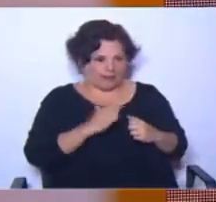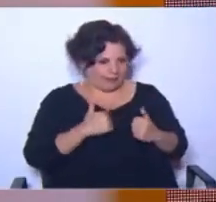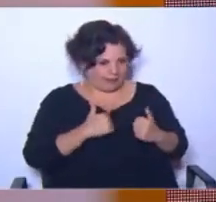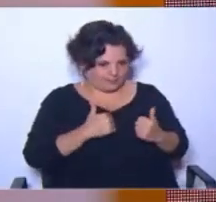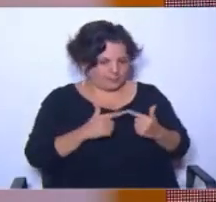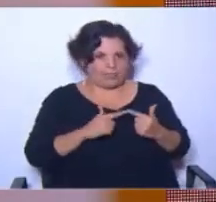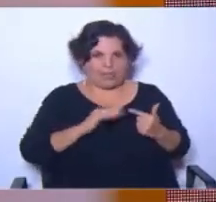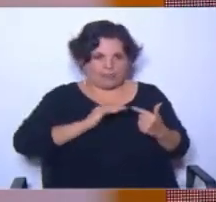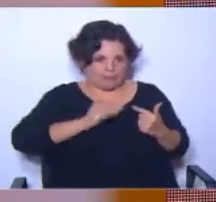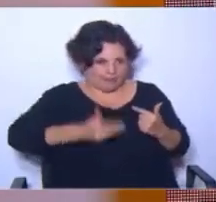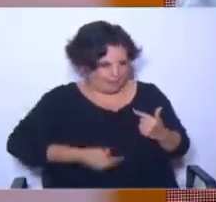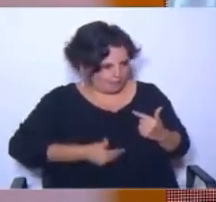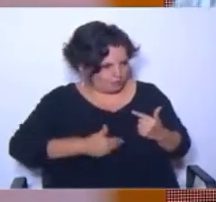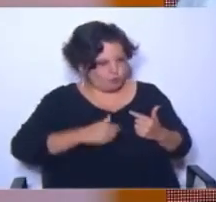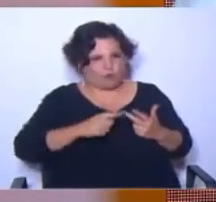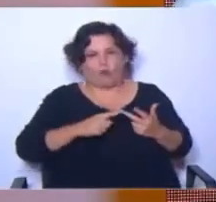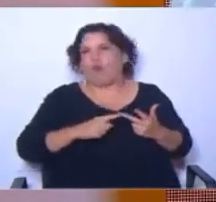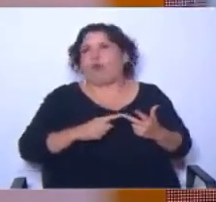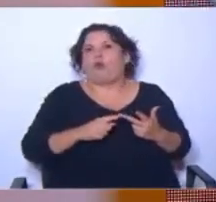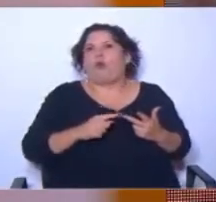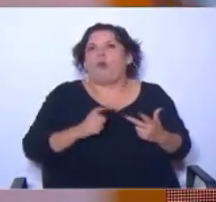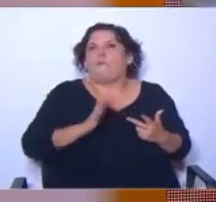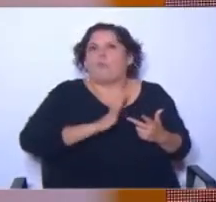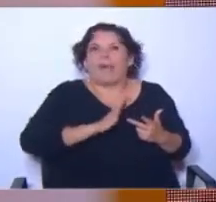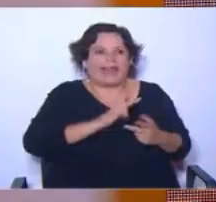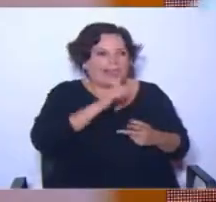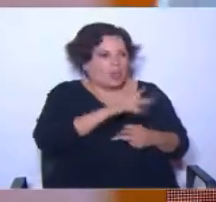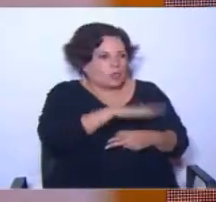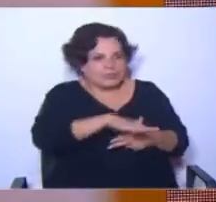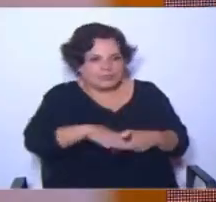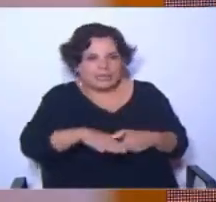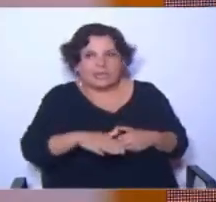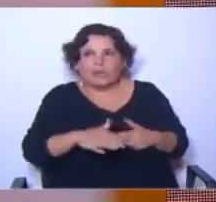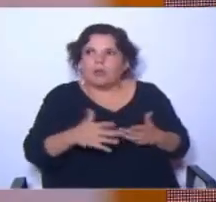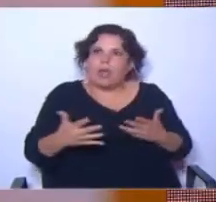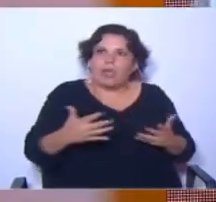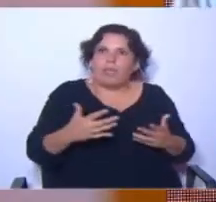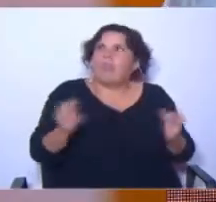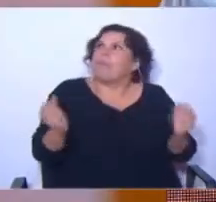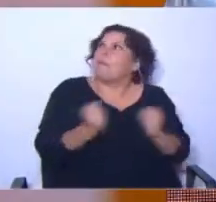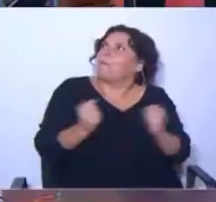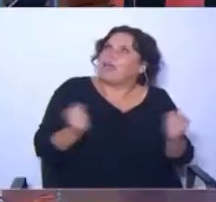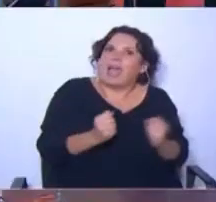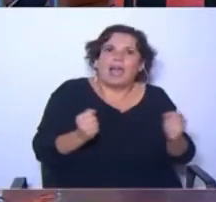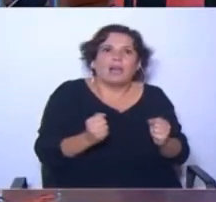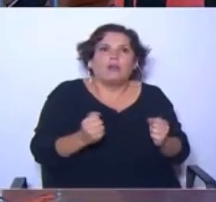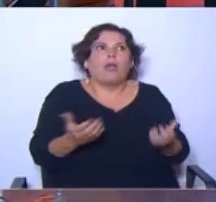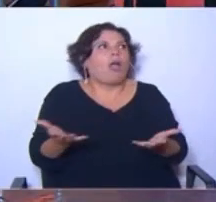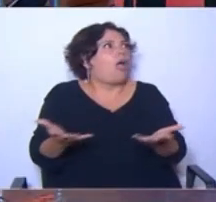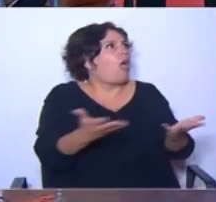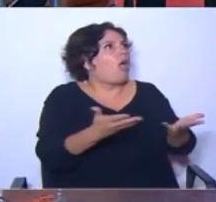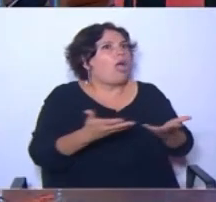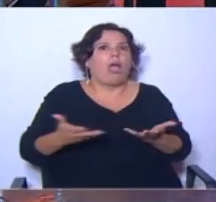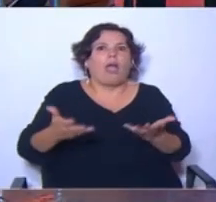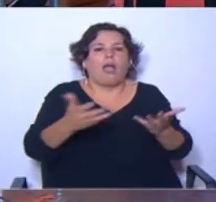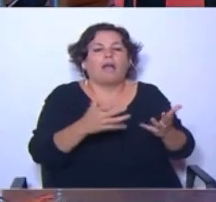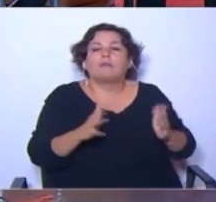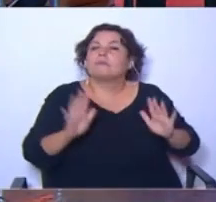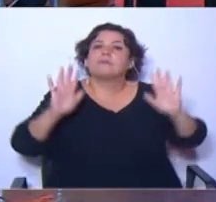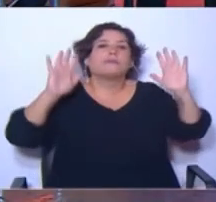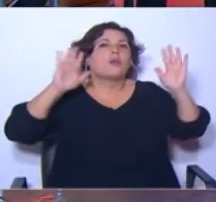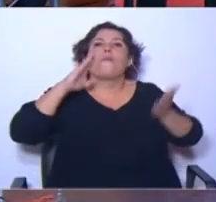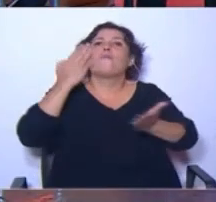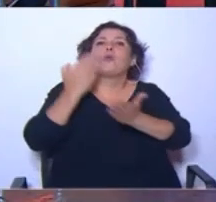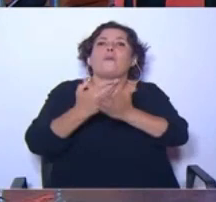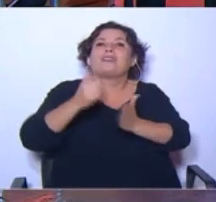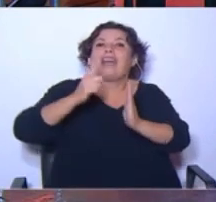cursando el embarazo, se trata de una mujer que tiene hijos pequeños, es invierno y no tiene dónde ir, con la propuesta de